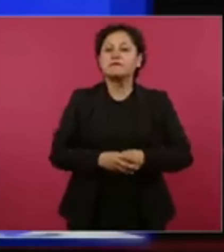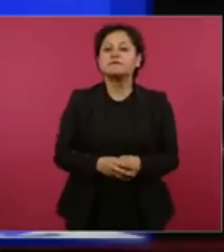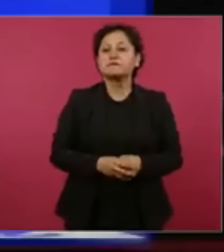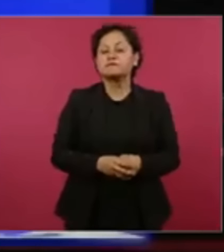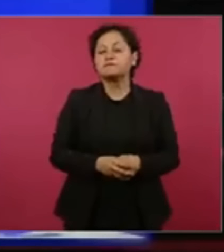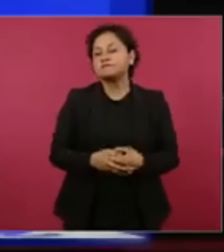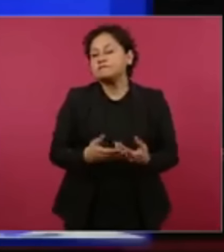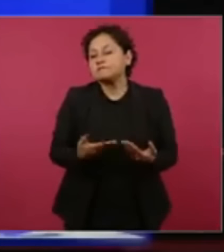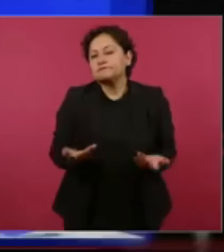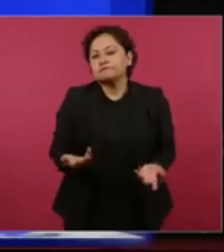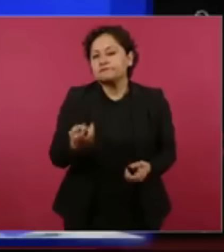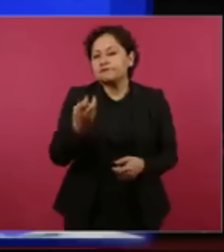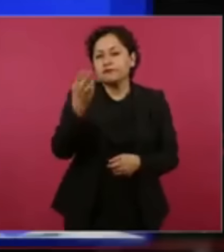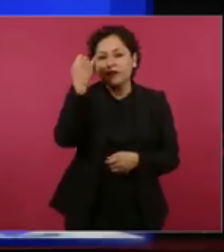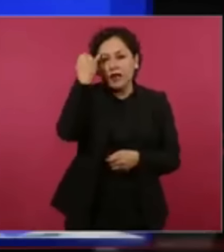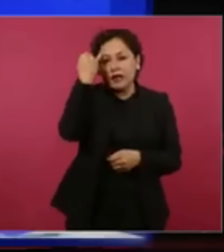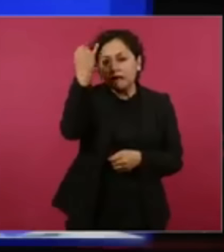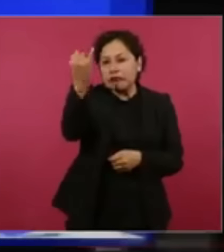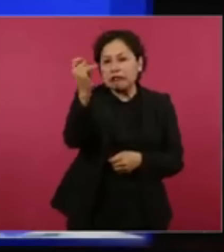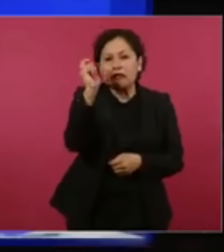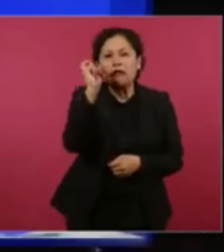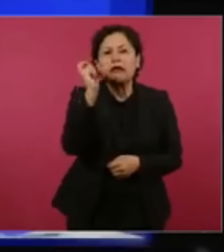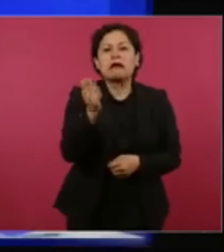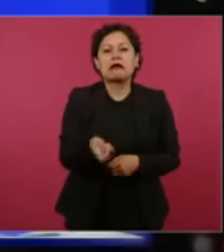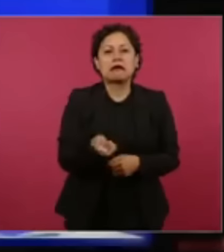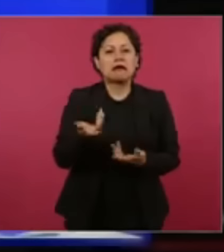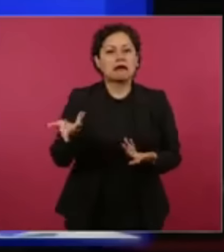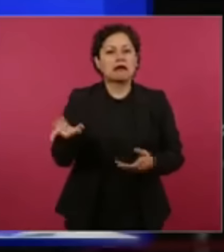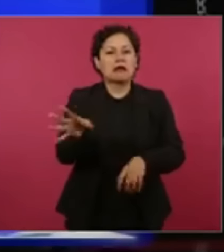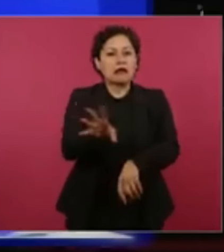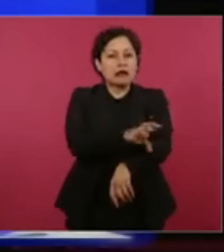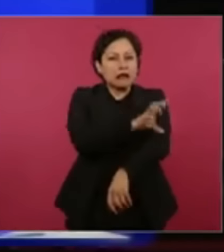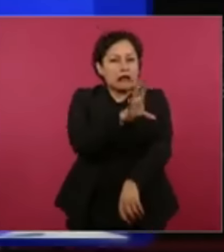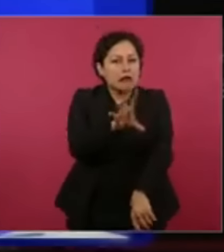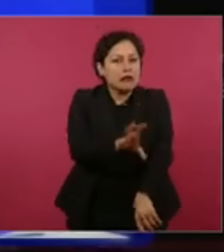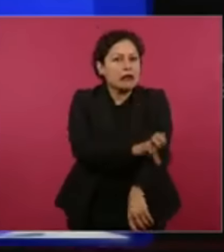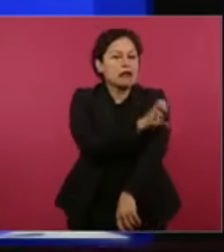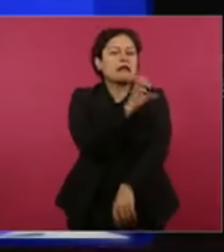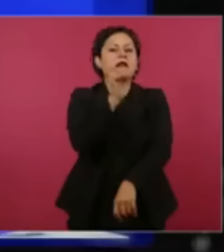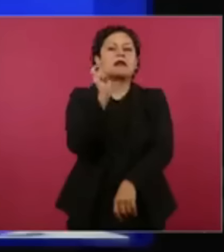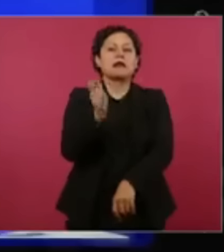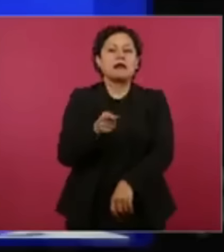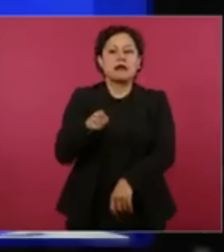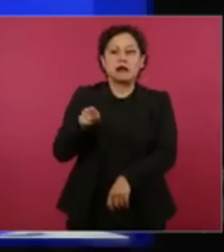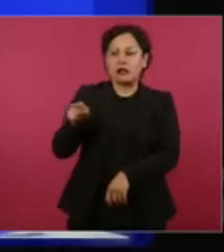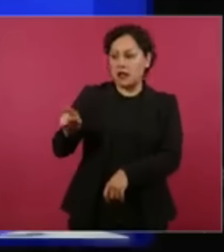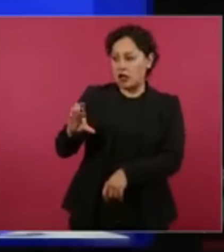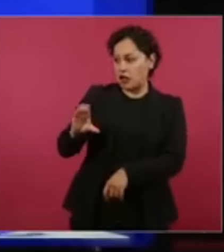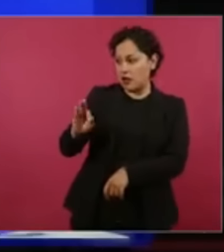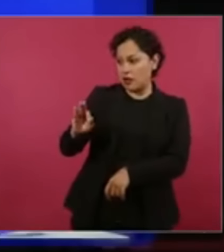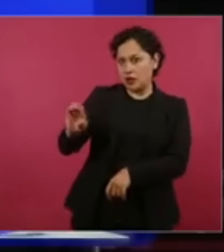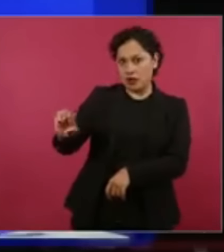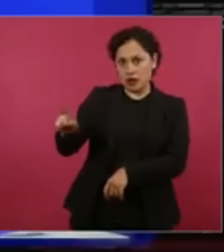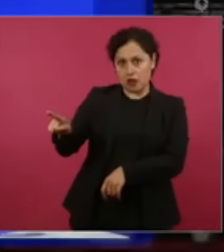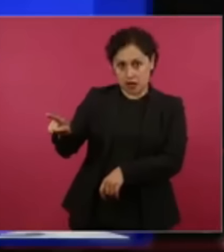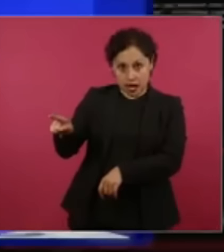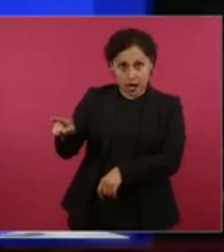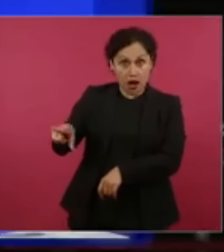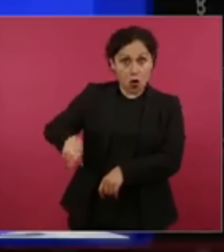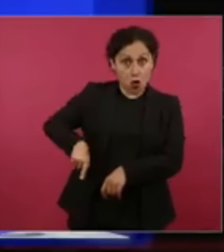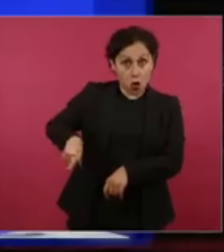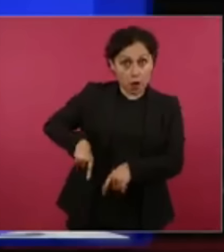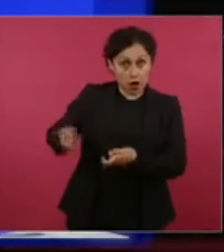energía debe ser manejada fundamentalmente por la Comisión Federal de Electricidad, por el gobierno